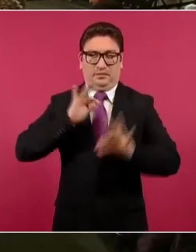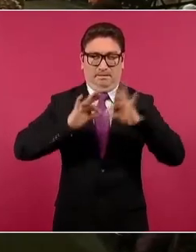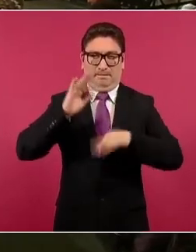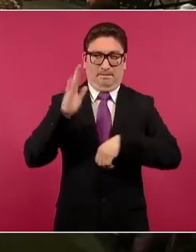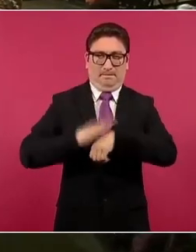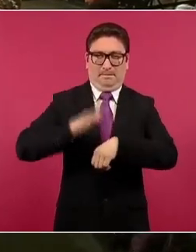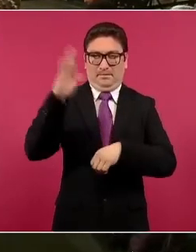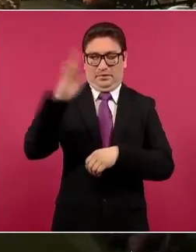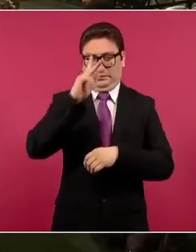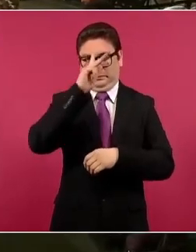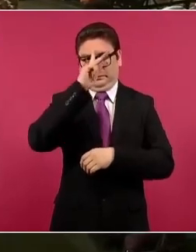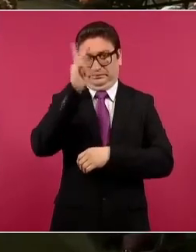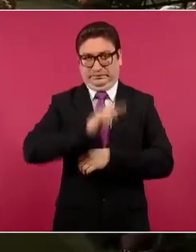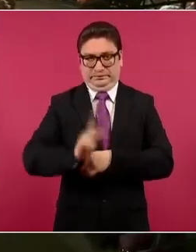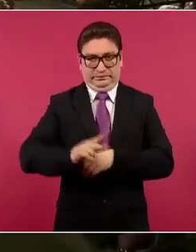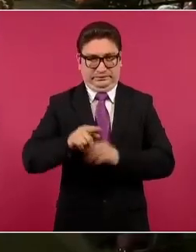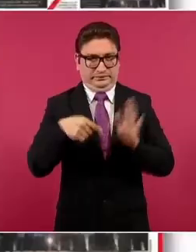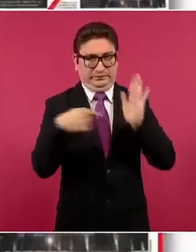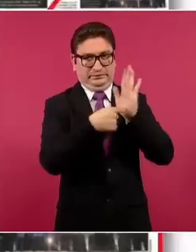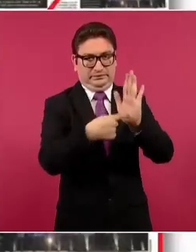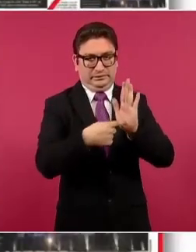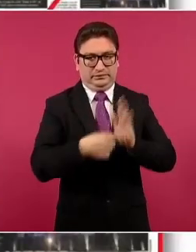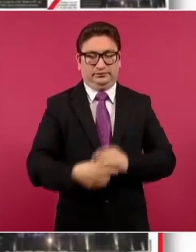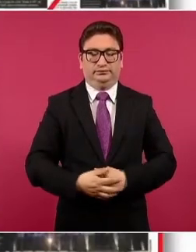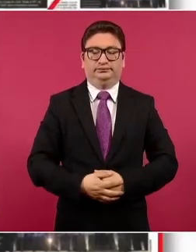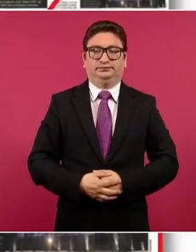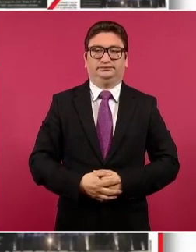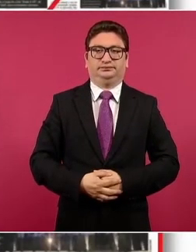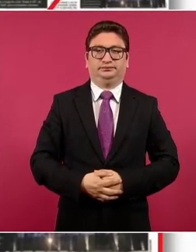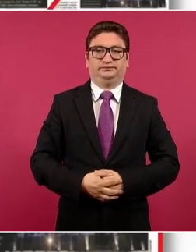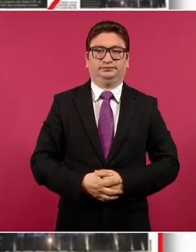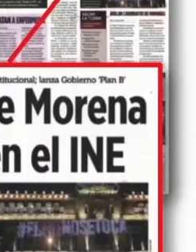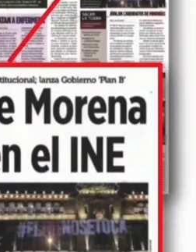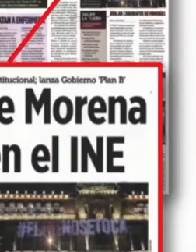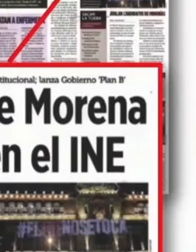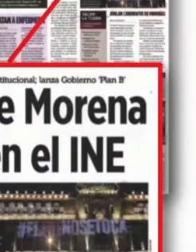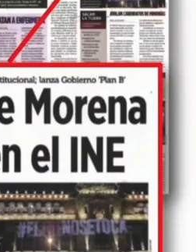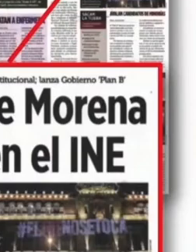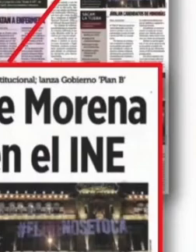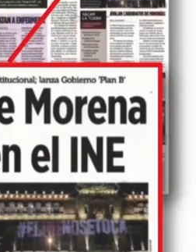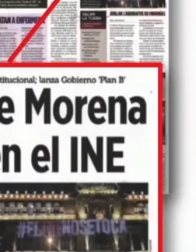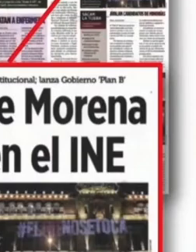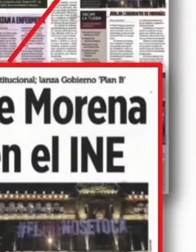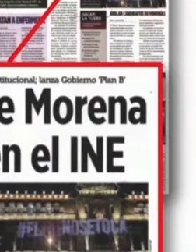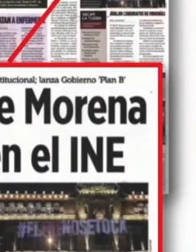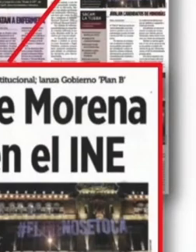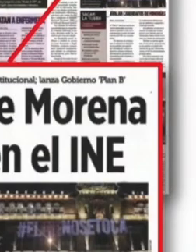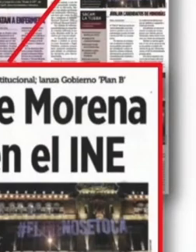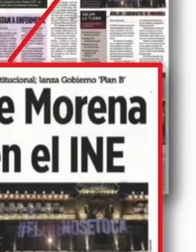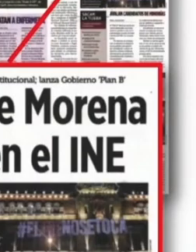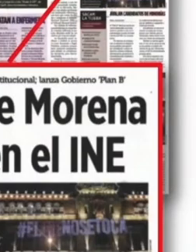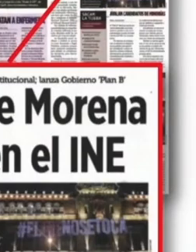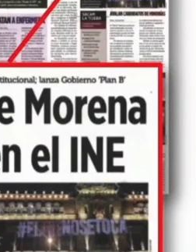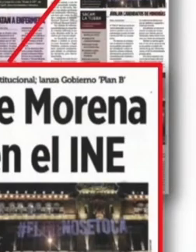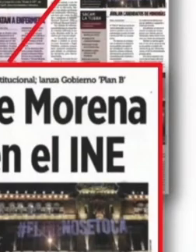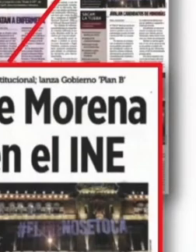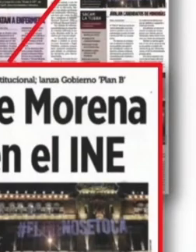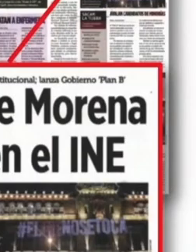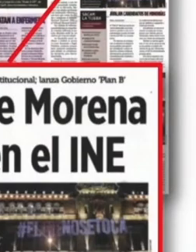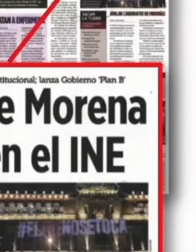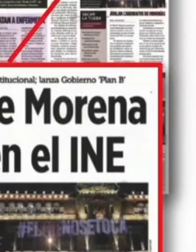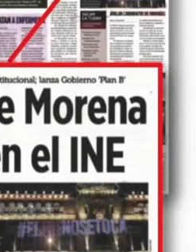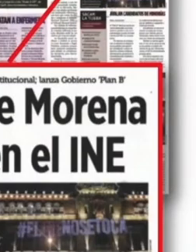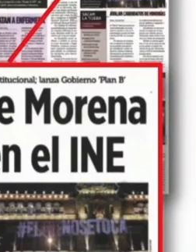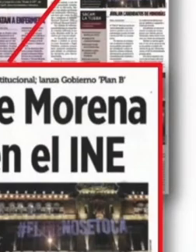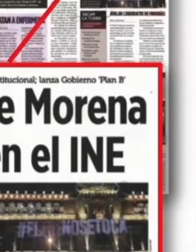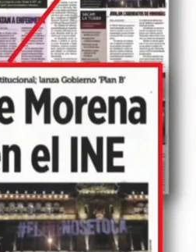estridentes portadas que publicó la oposición en este año. Pero no solamente fueron los